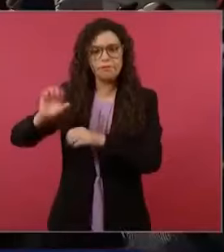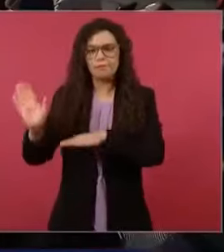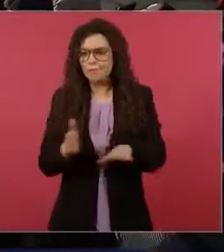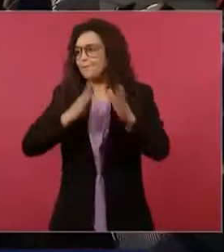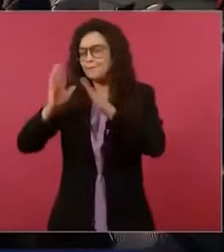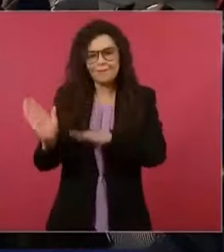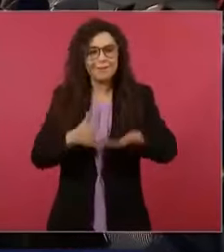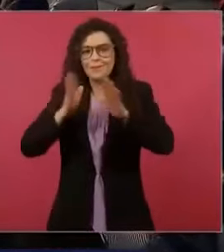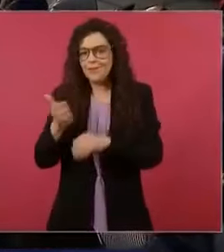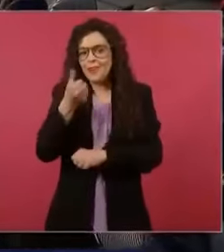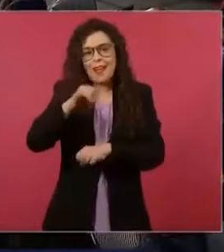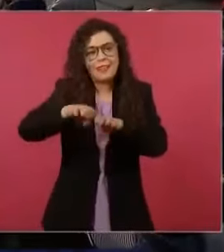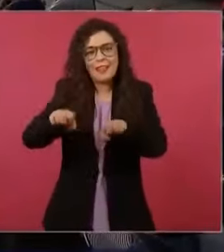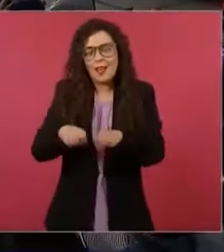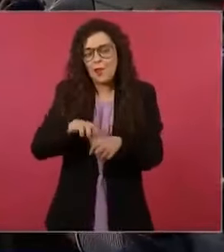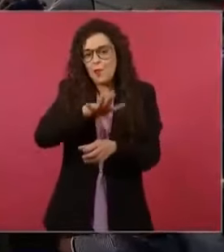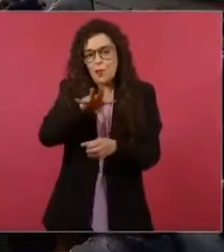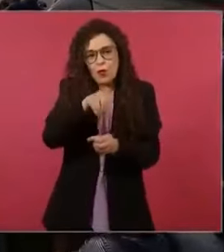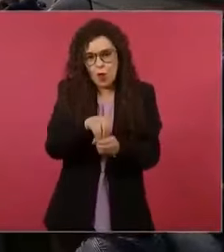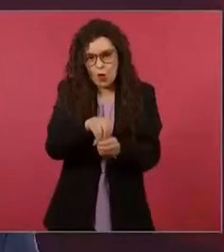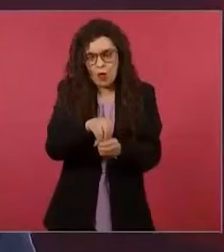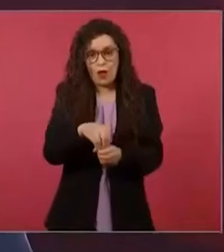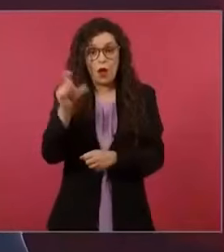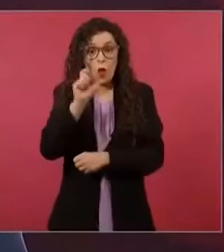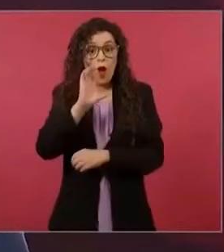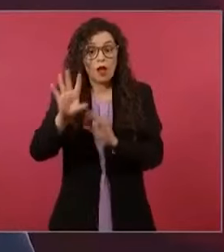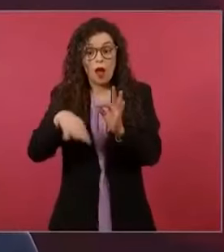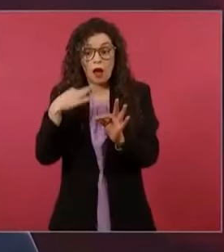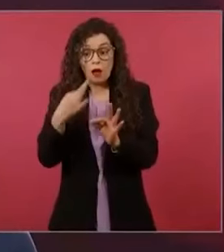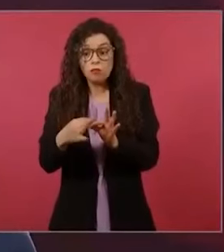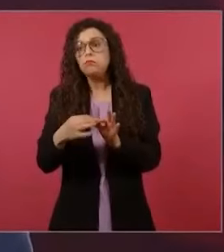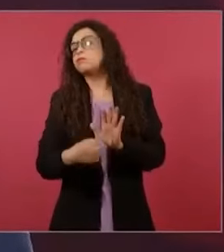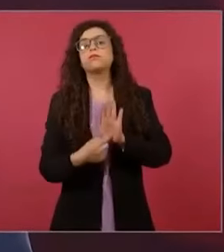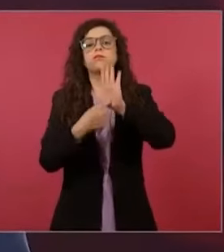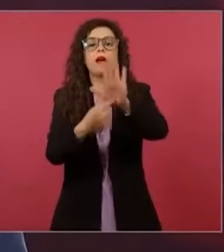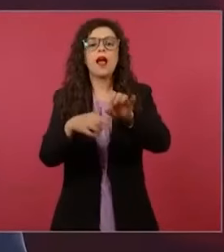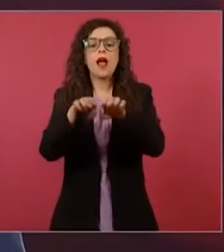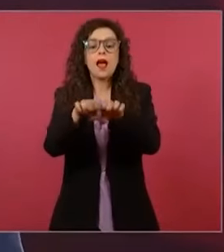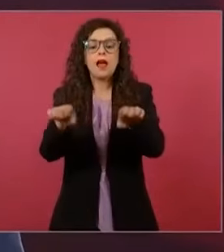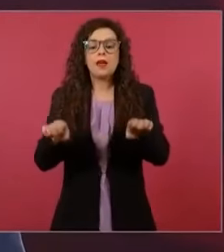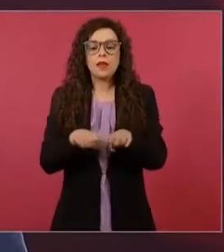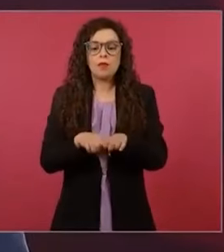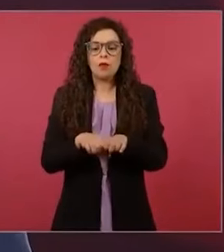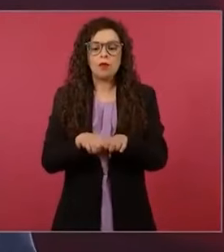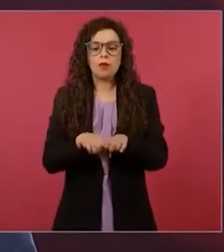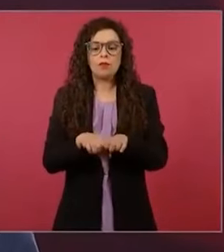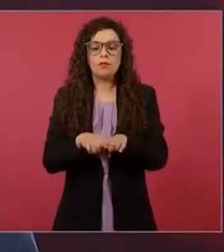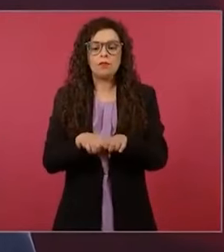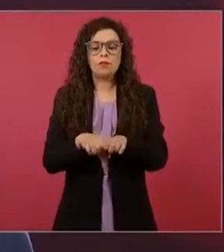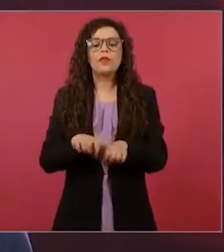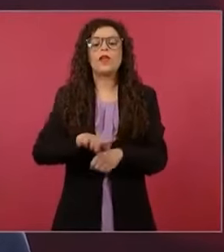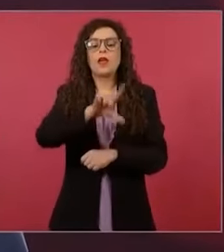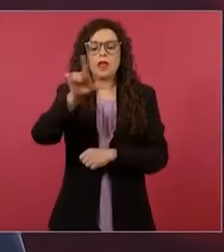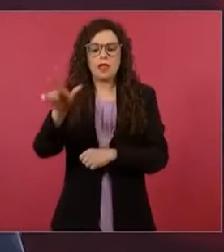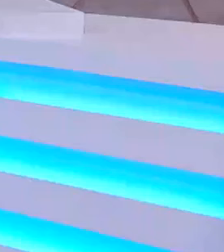y entonces una vez que presente el gabinete se daría ya pues el proceso de transición.